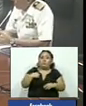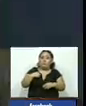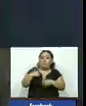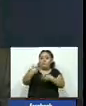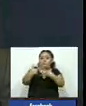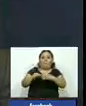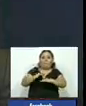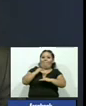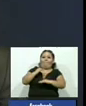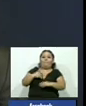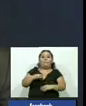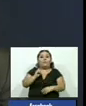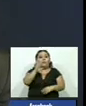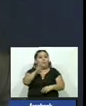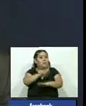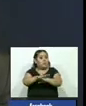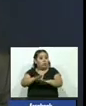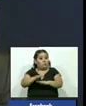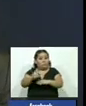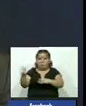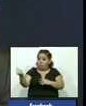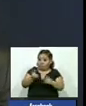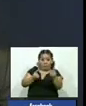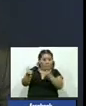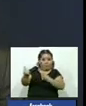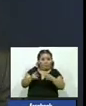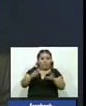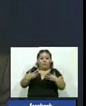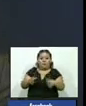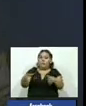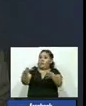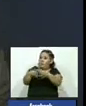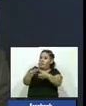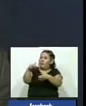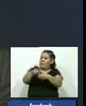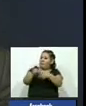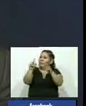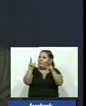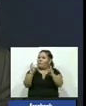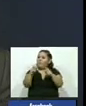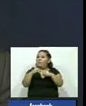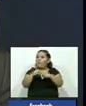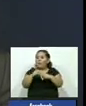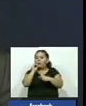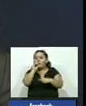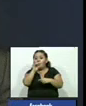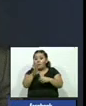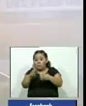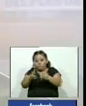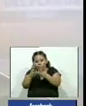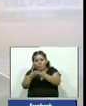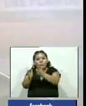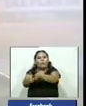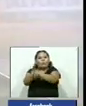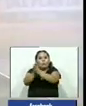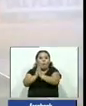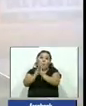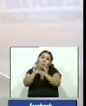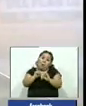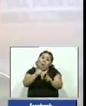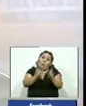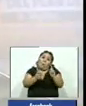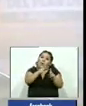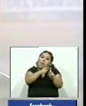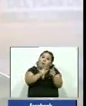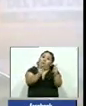pone la ley Al finalizar el proceso de comparecencia la comisión especial aseguró que estudiarán si solicitan una destitución de